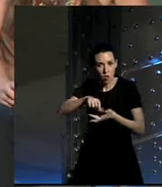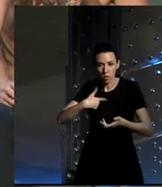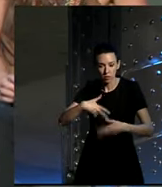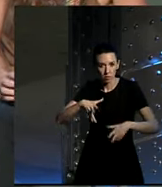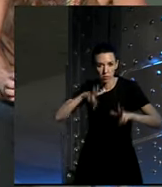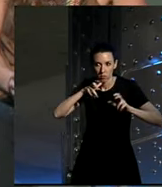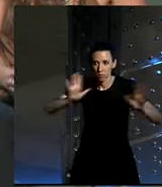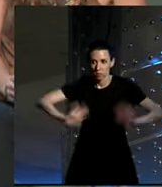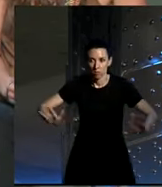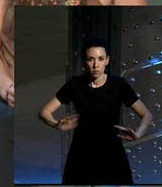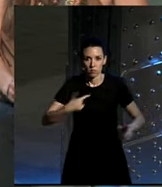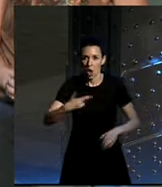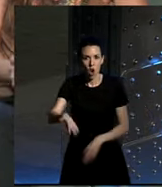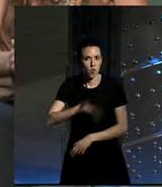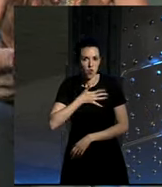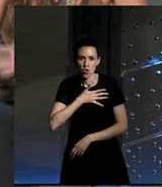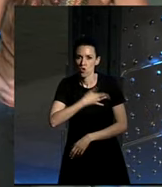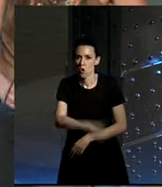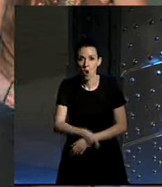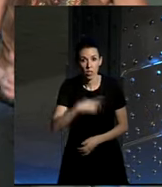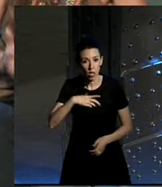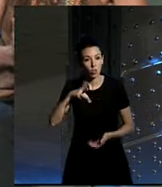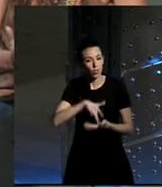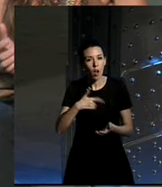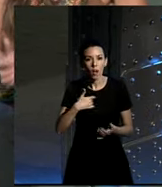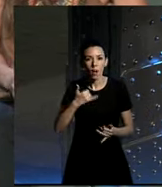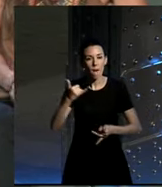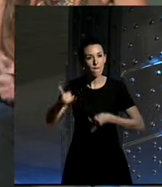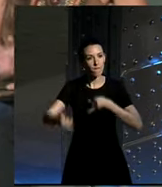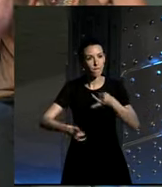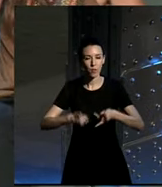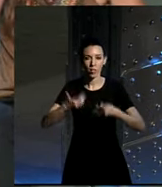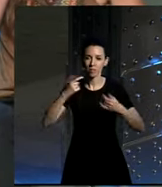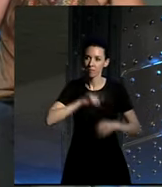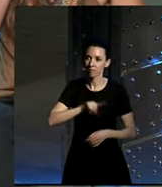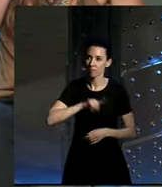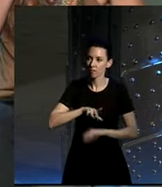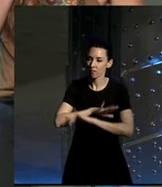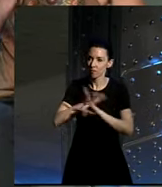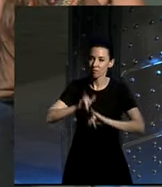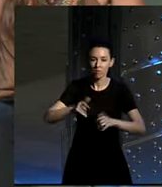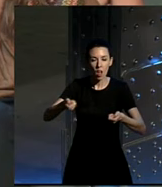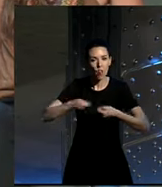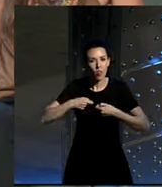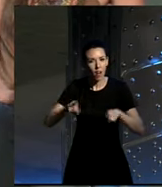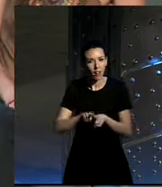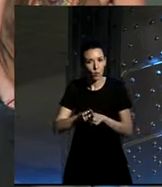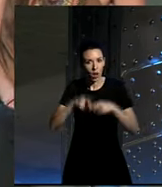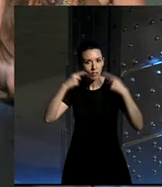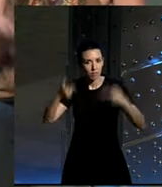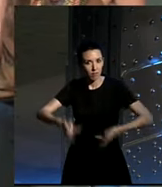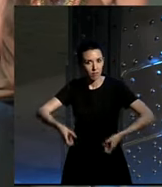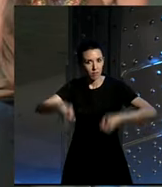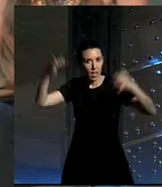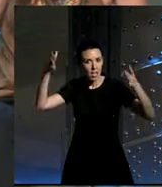horroricé dije esto esto yo no lo quiero y fue coger la bici y ya sentirte otra vez o sea es que te da una felicidad una libertad